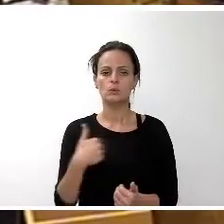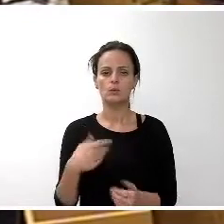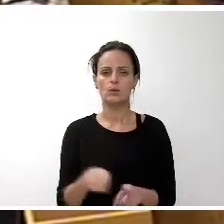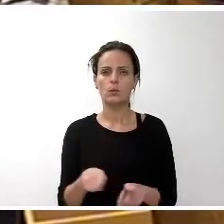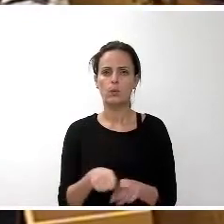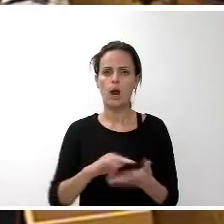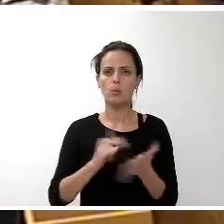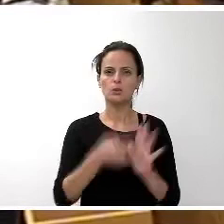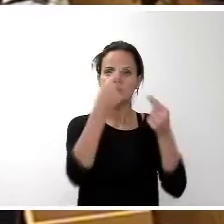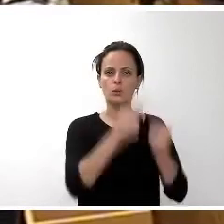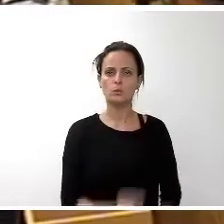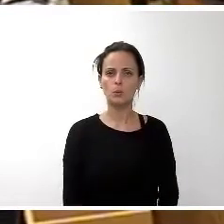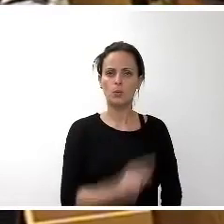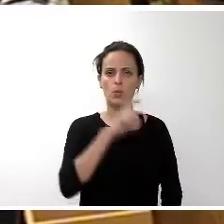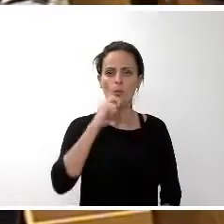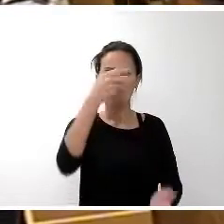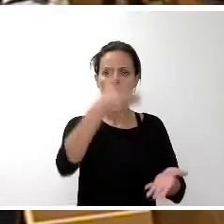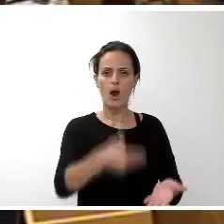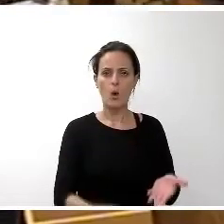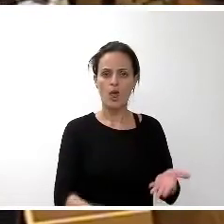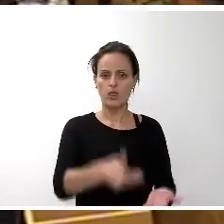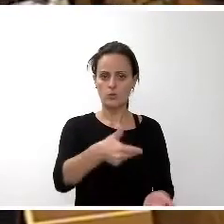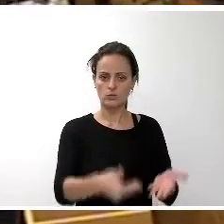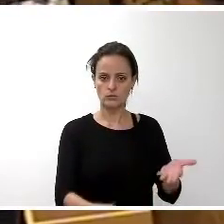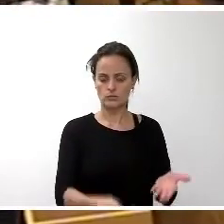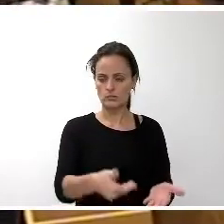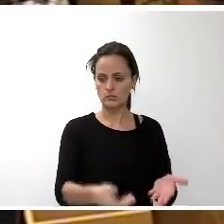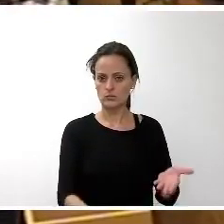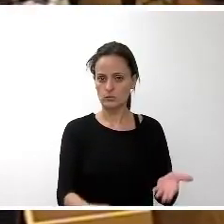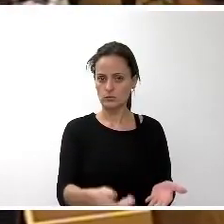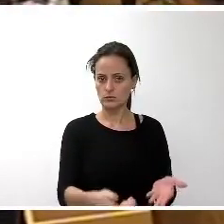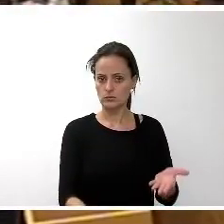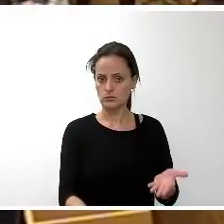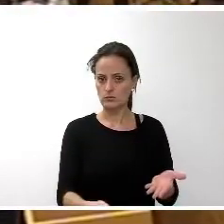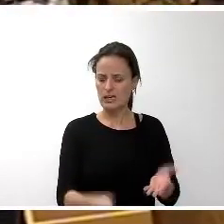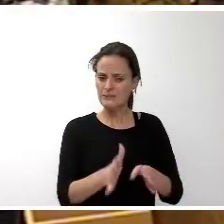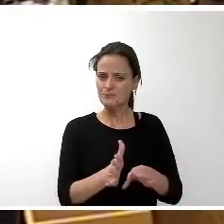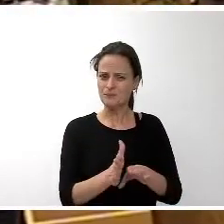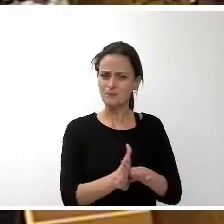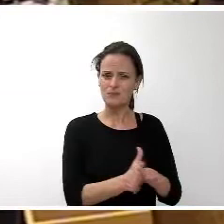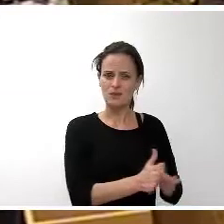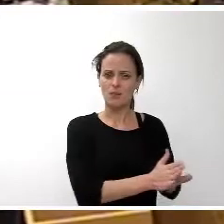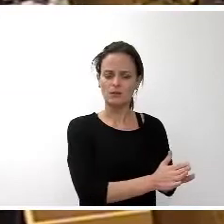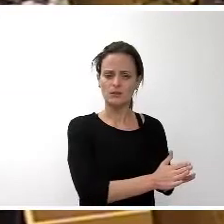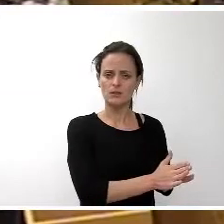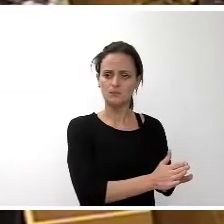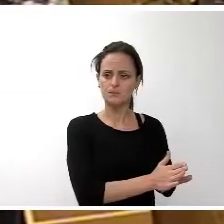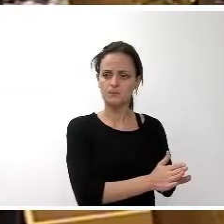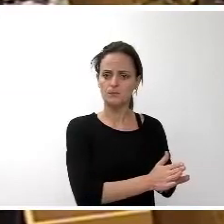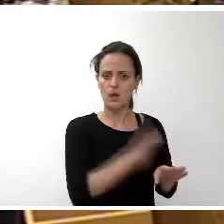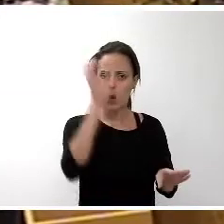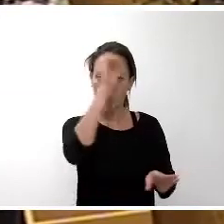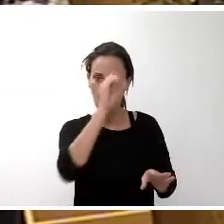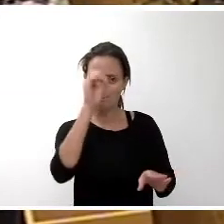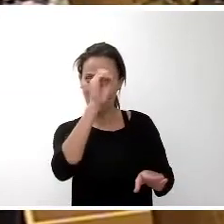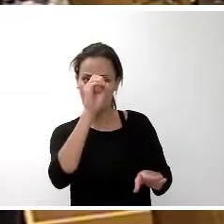el proyecto de presupuesto que se trae al pleno dejando la parte de de opiniones